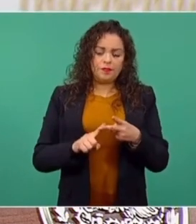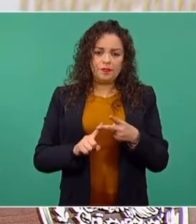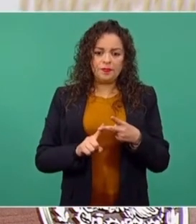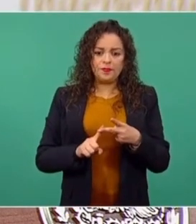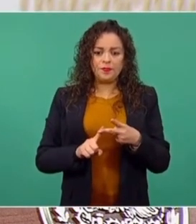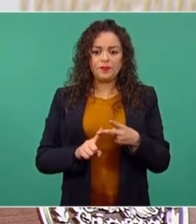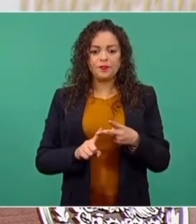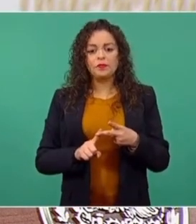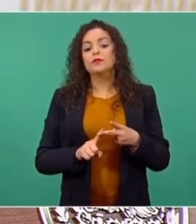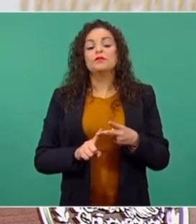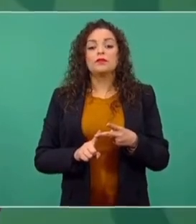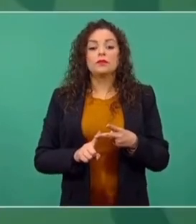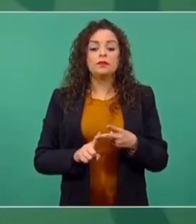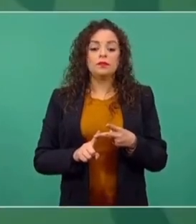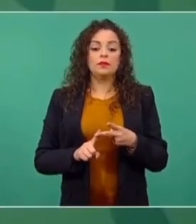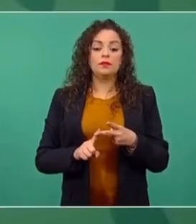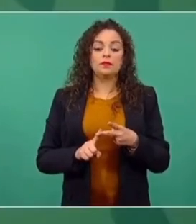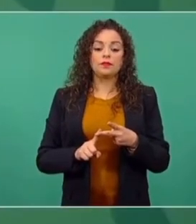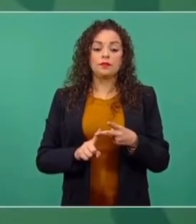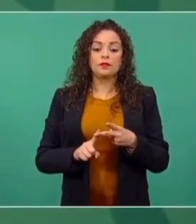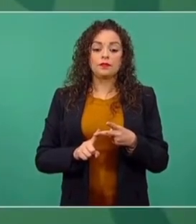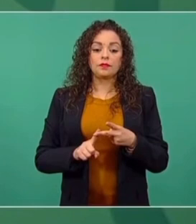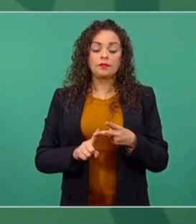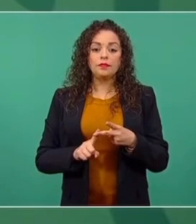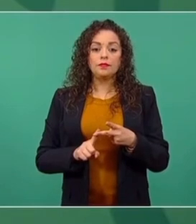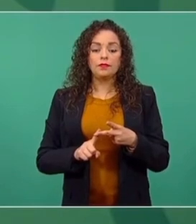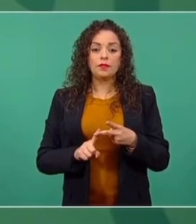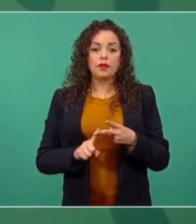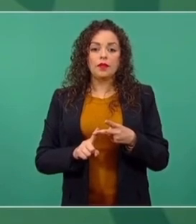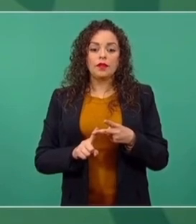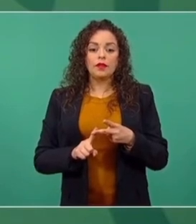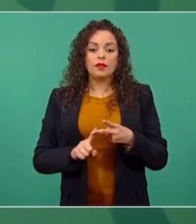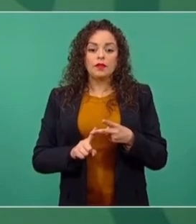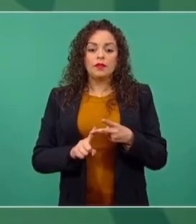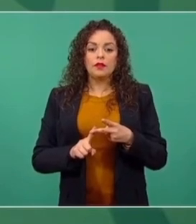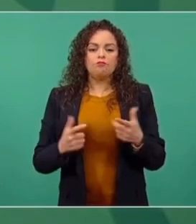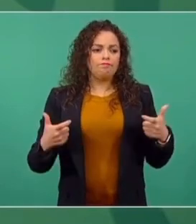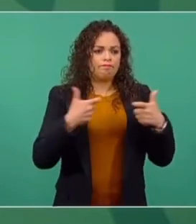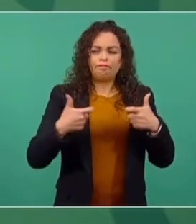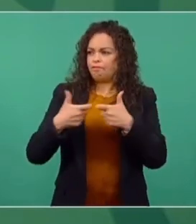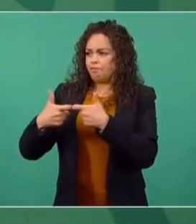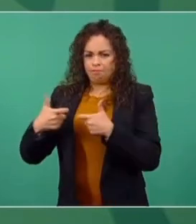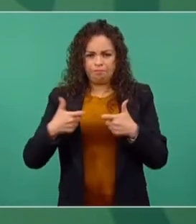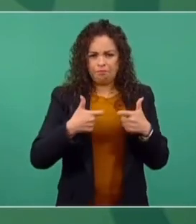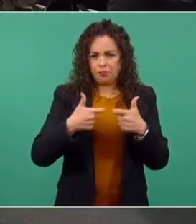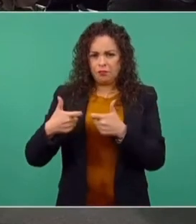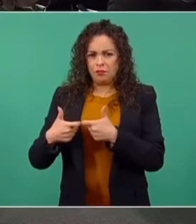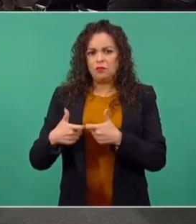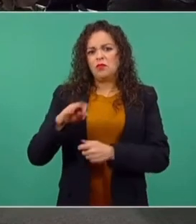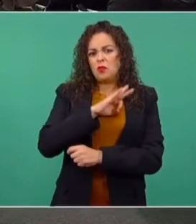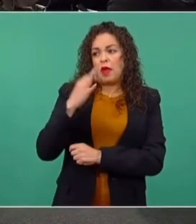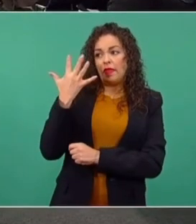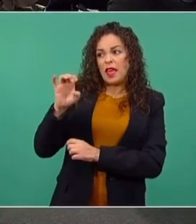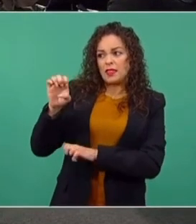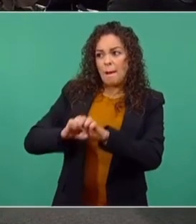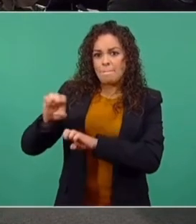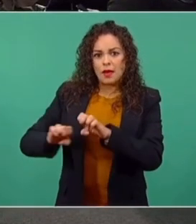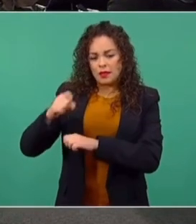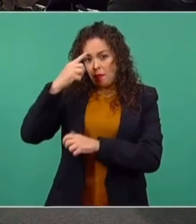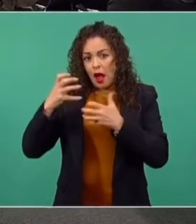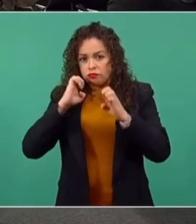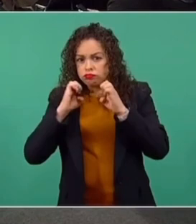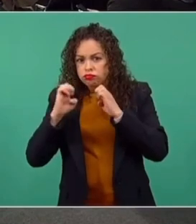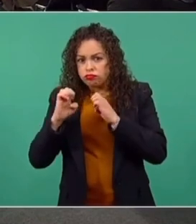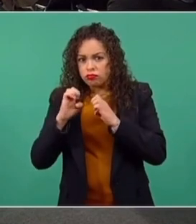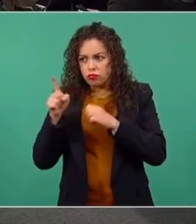que hiciéramos una colecta para contratar unas 10 empresas encuestadoras de prestigio